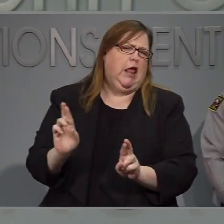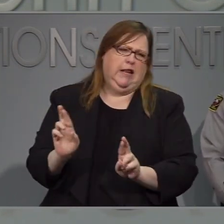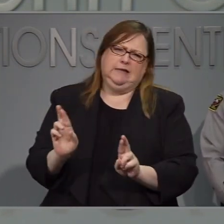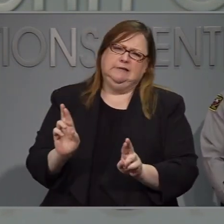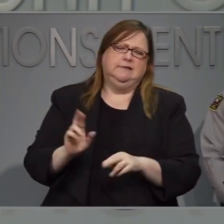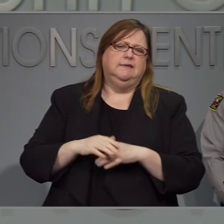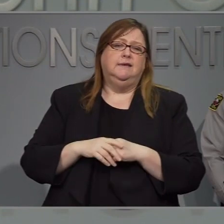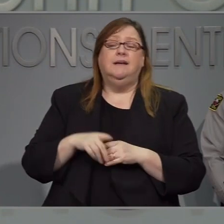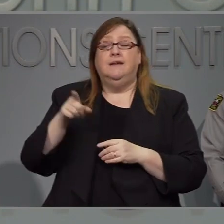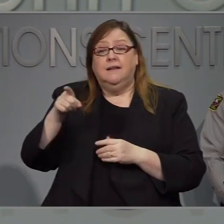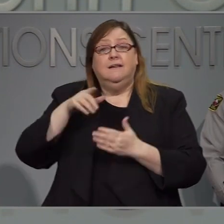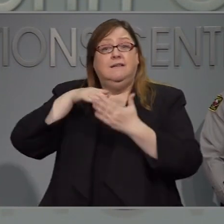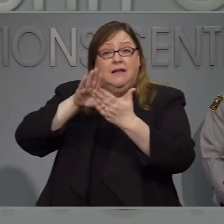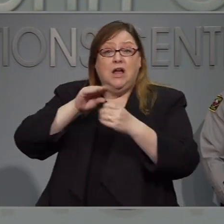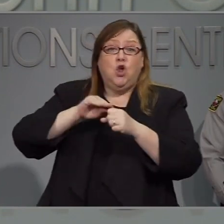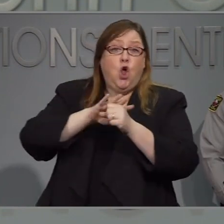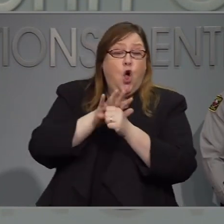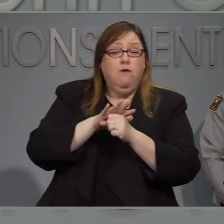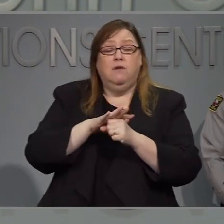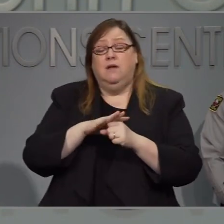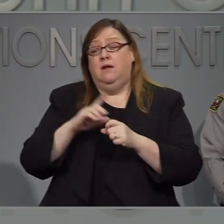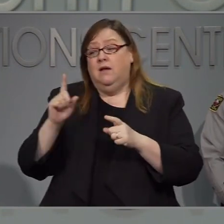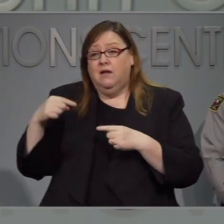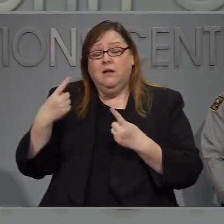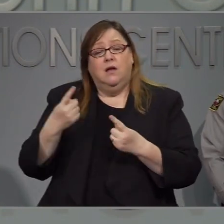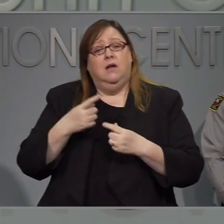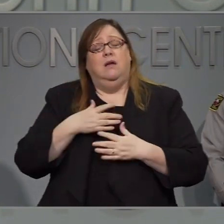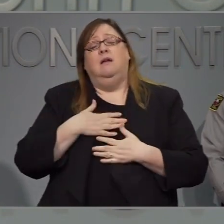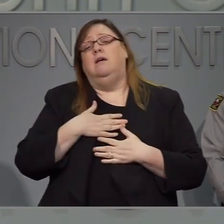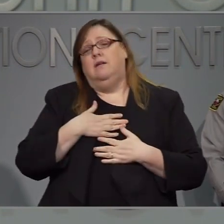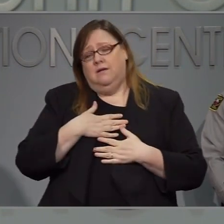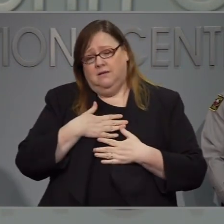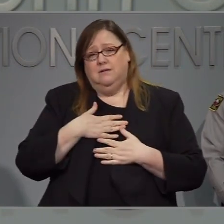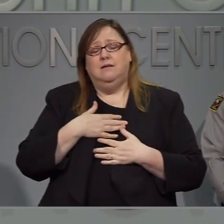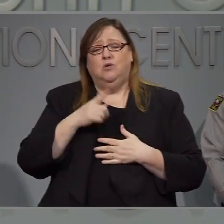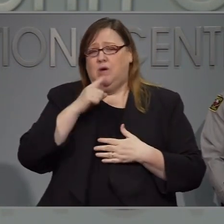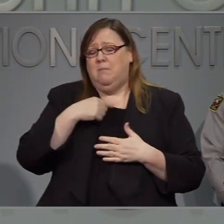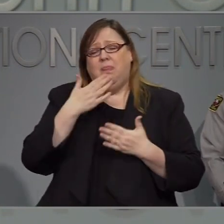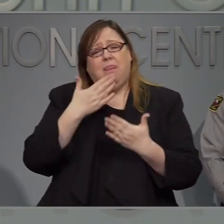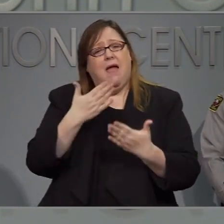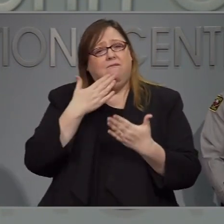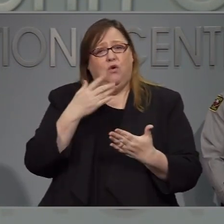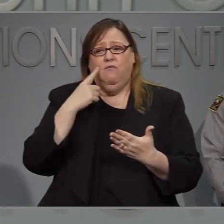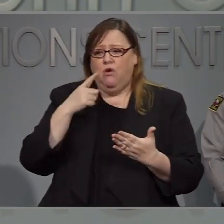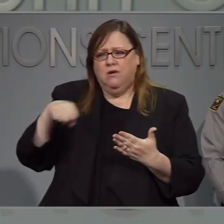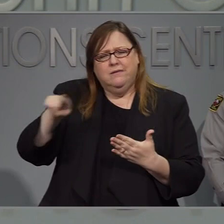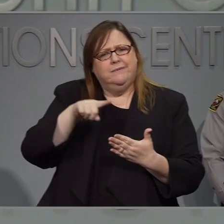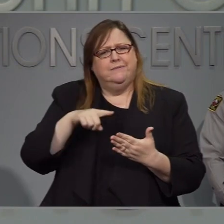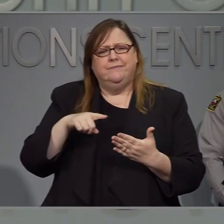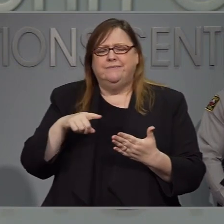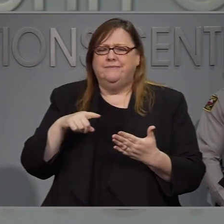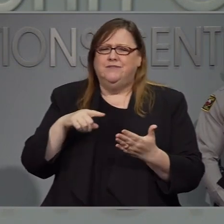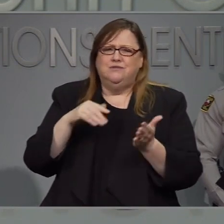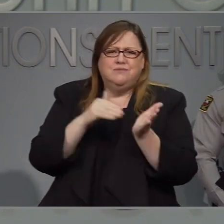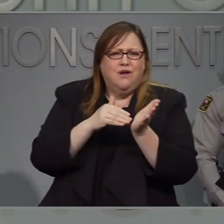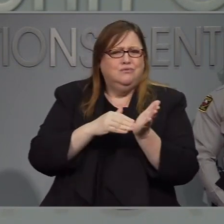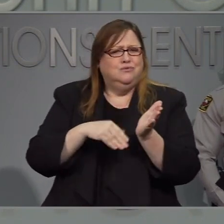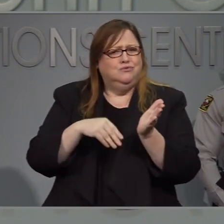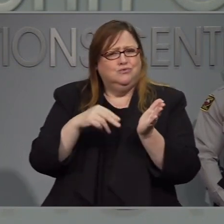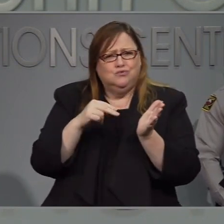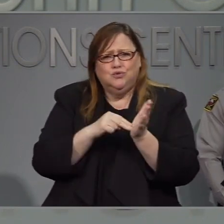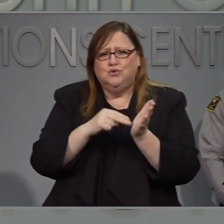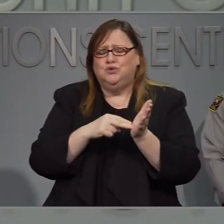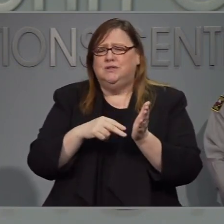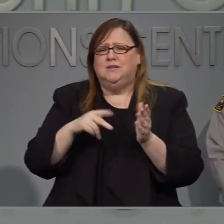están listos ellos están lidiando con esta crisis con de COVID-19. Yo agradezco muchísimo todos los días a todos estos